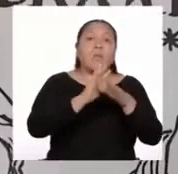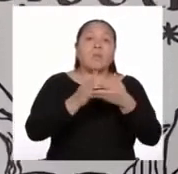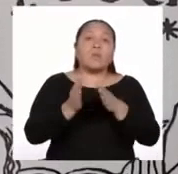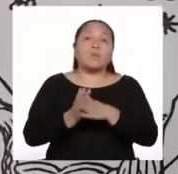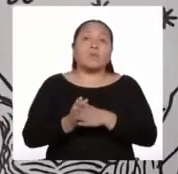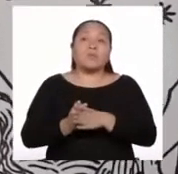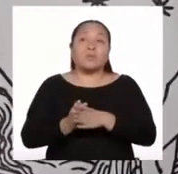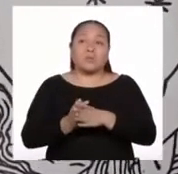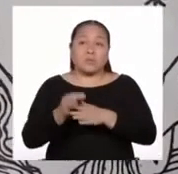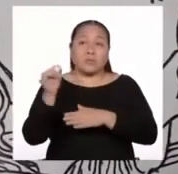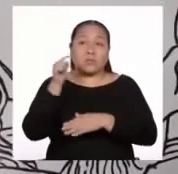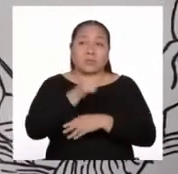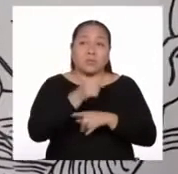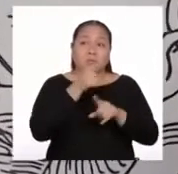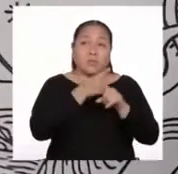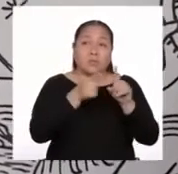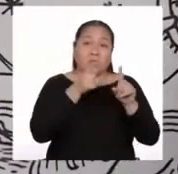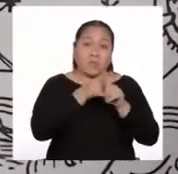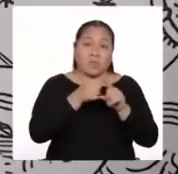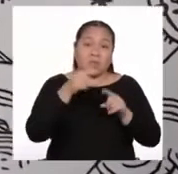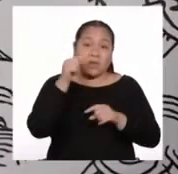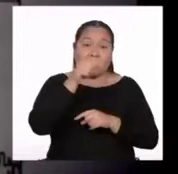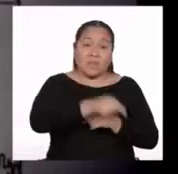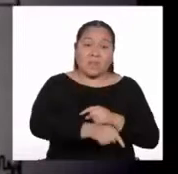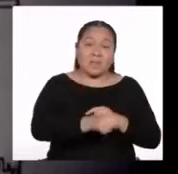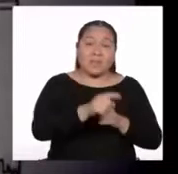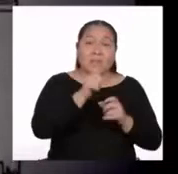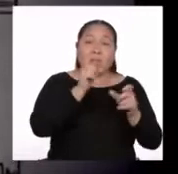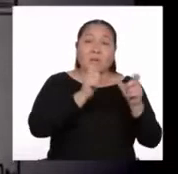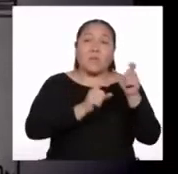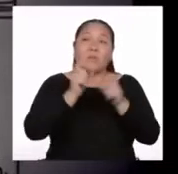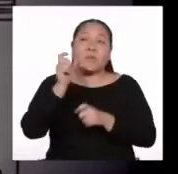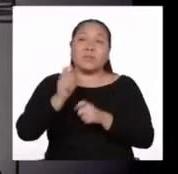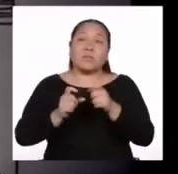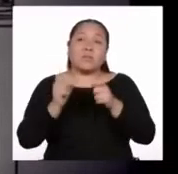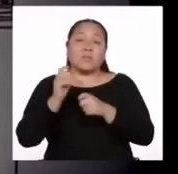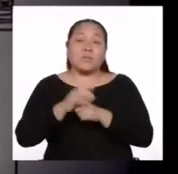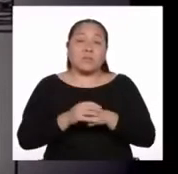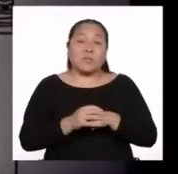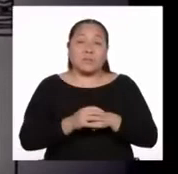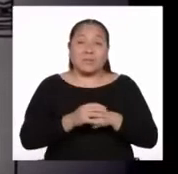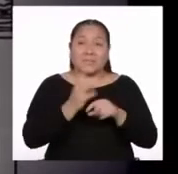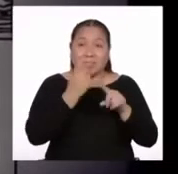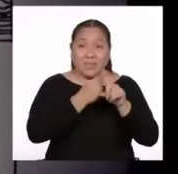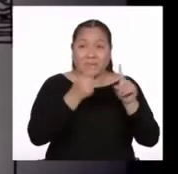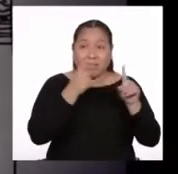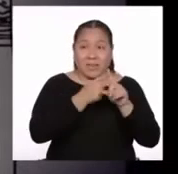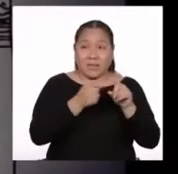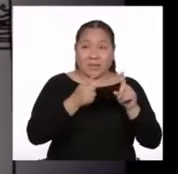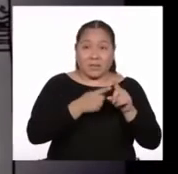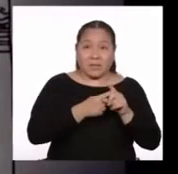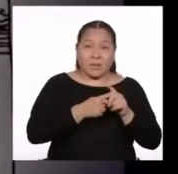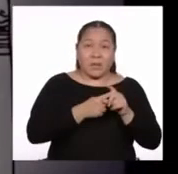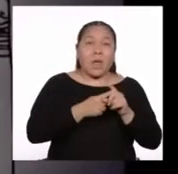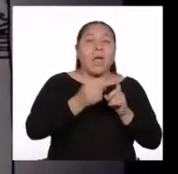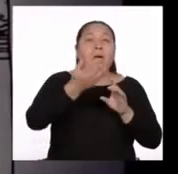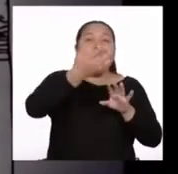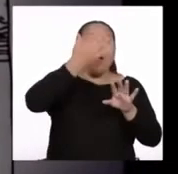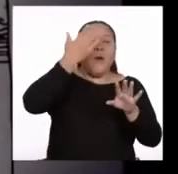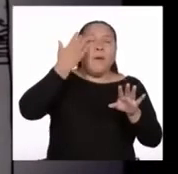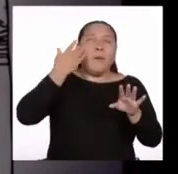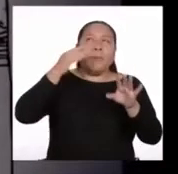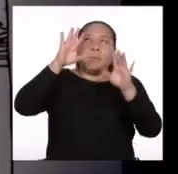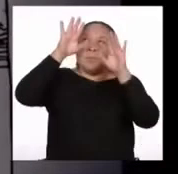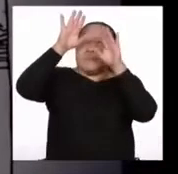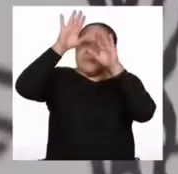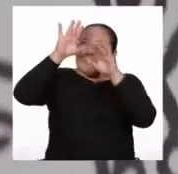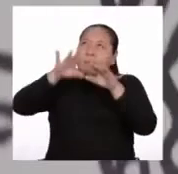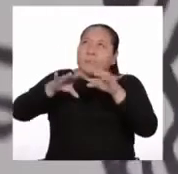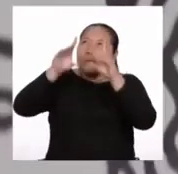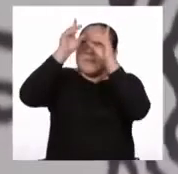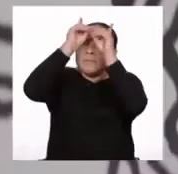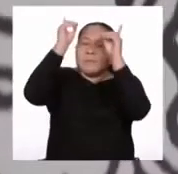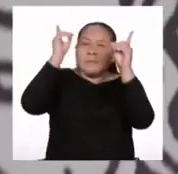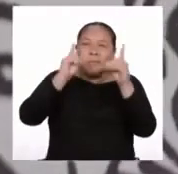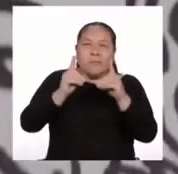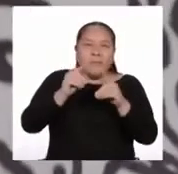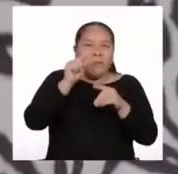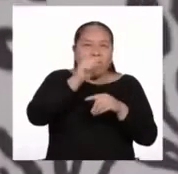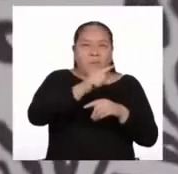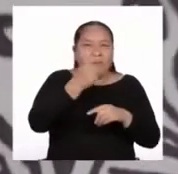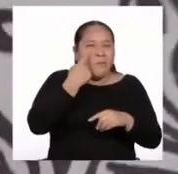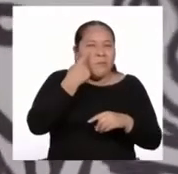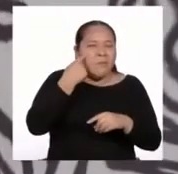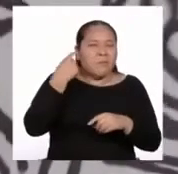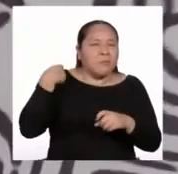en América. Y esa población variopinta a veces tenía un dominio muy pobre del castellano. Entonces,